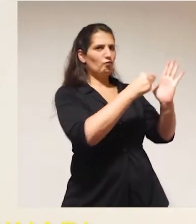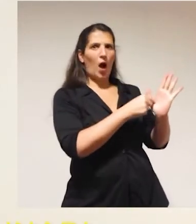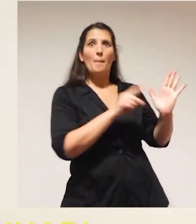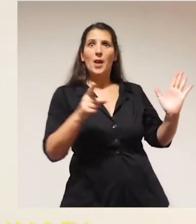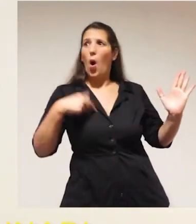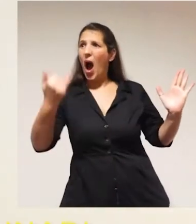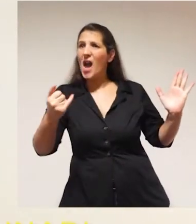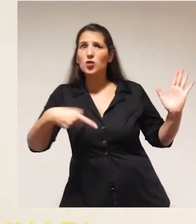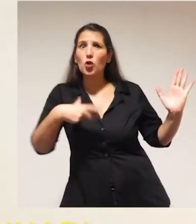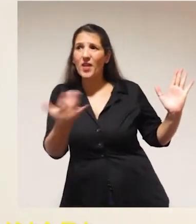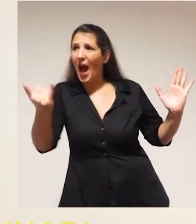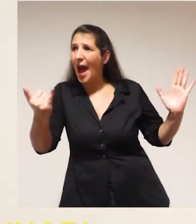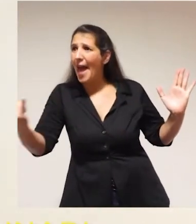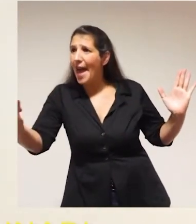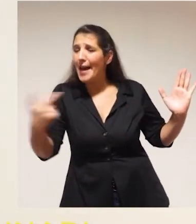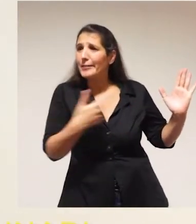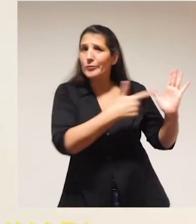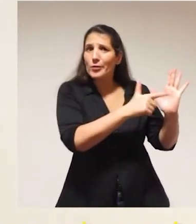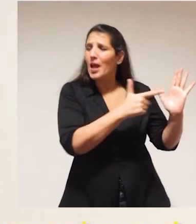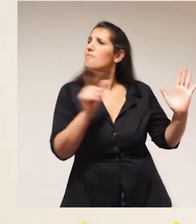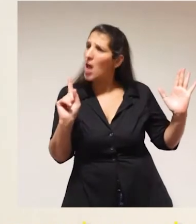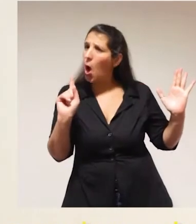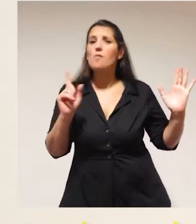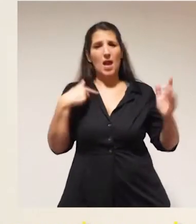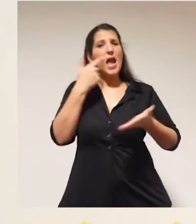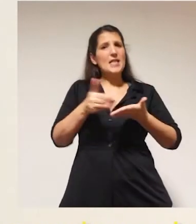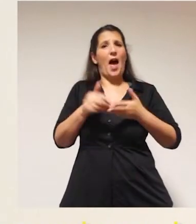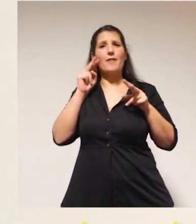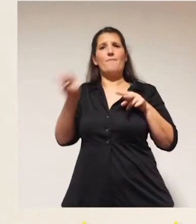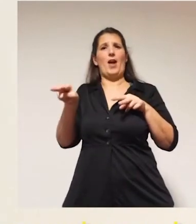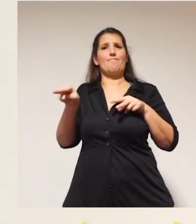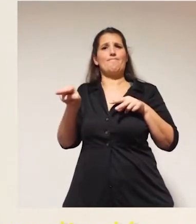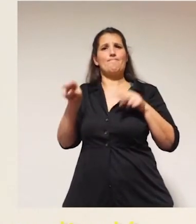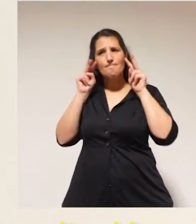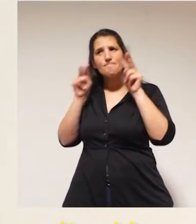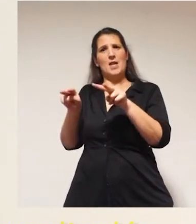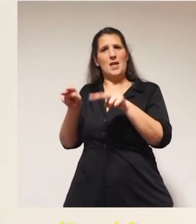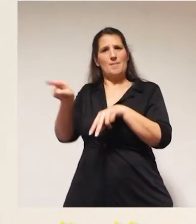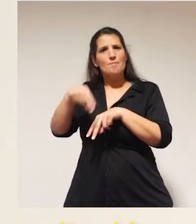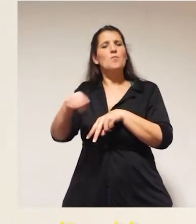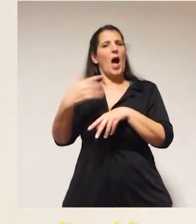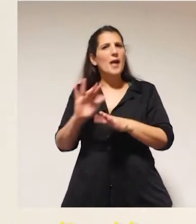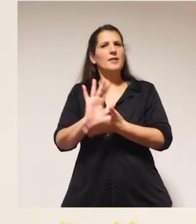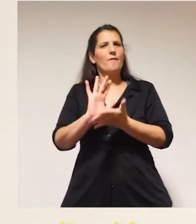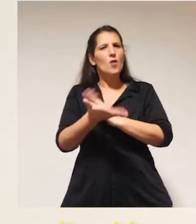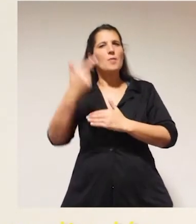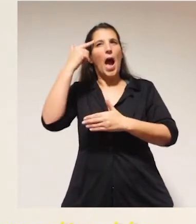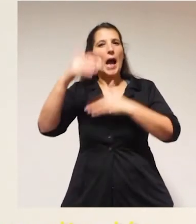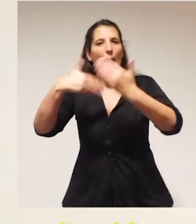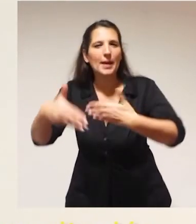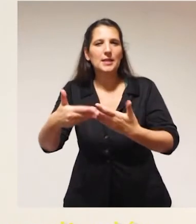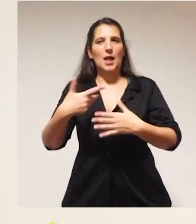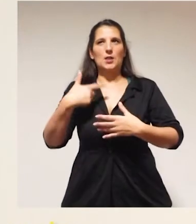hacen a un todo y para lo cual el INADI, a consecuencia de todo lo que venimos mencionando, tiene una actividad permanente de